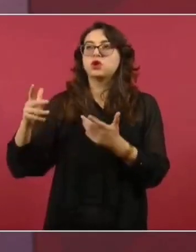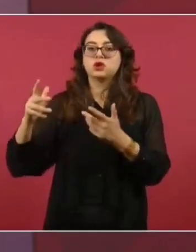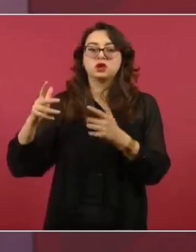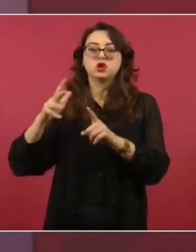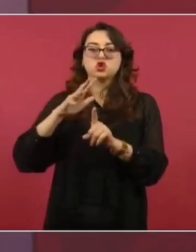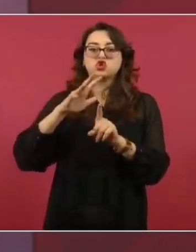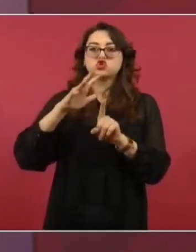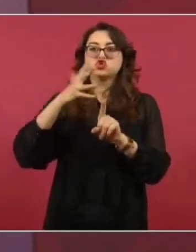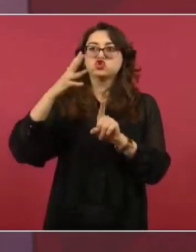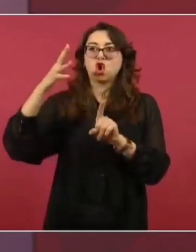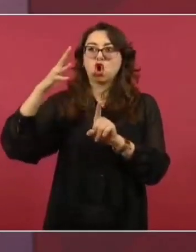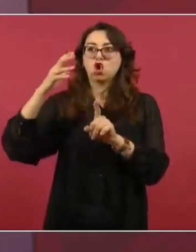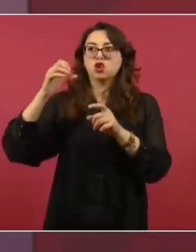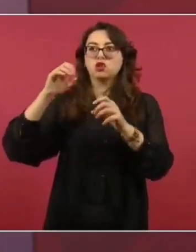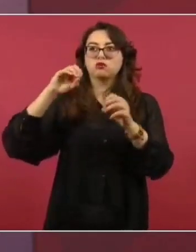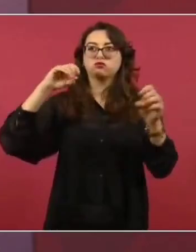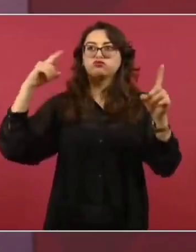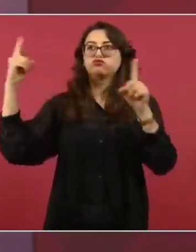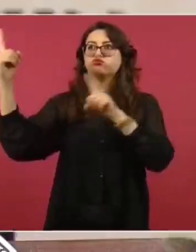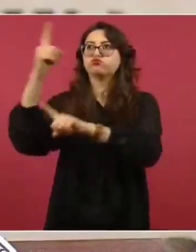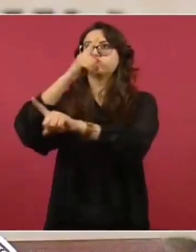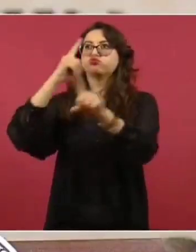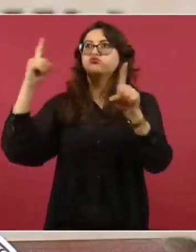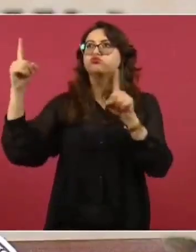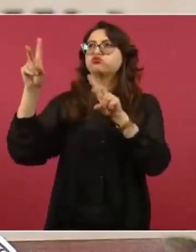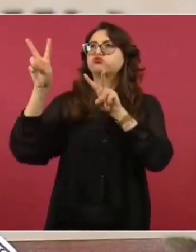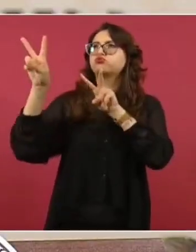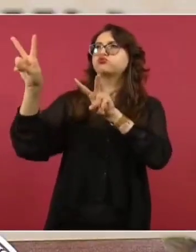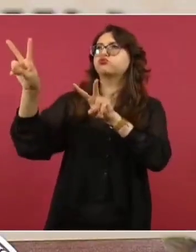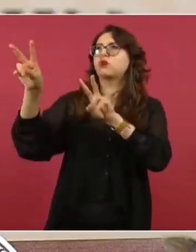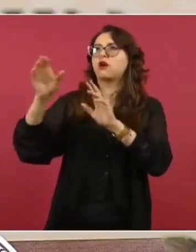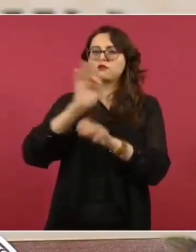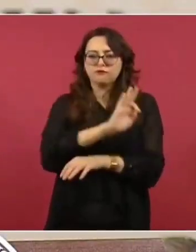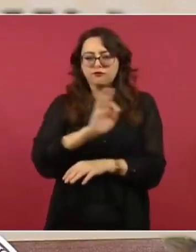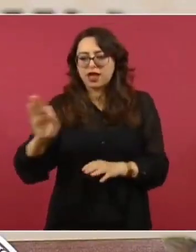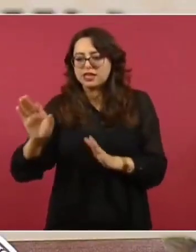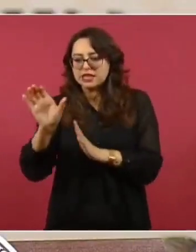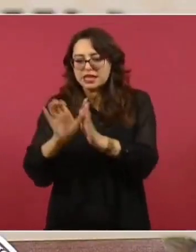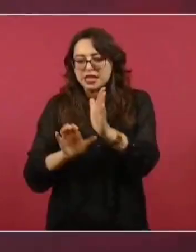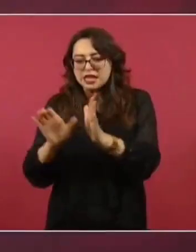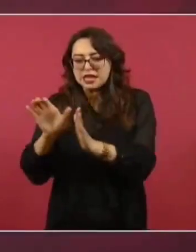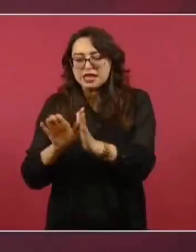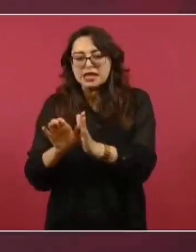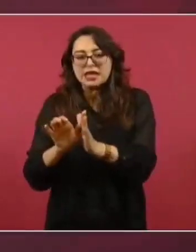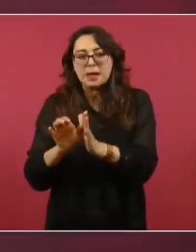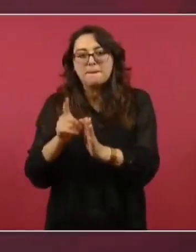calendario más exacto del mundo, mil años antes.